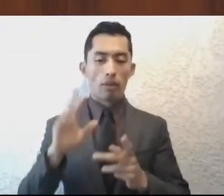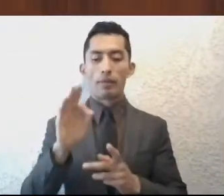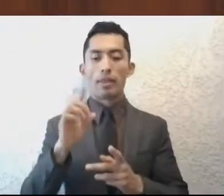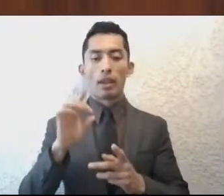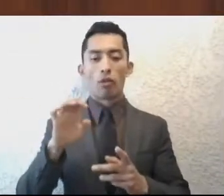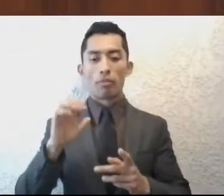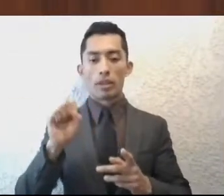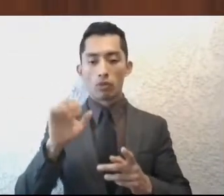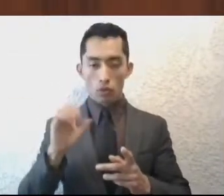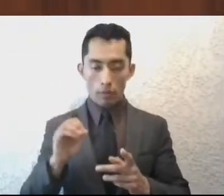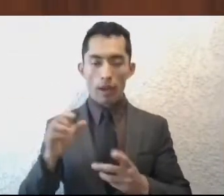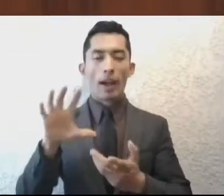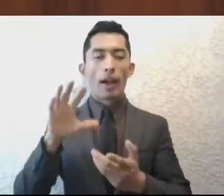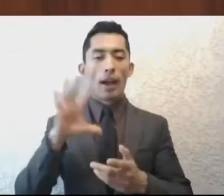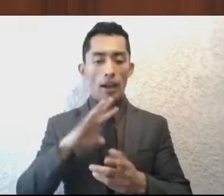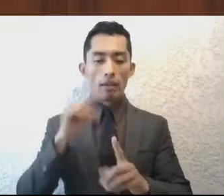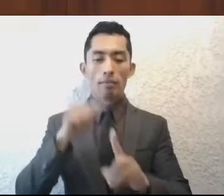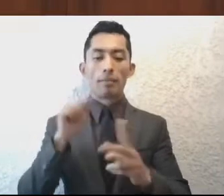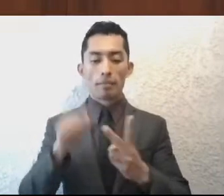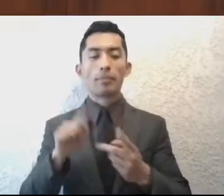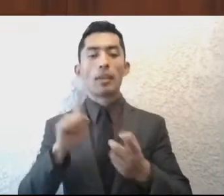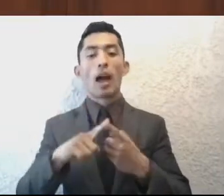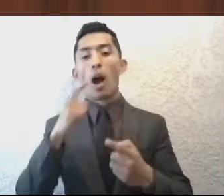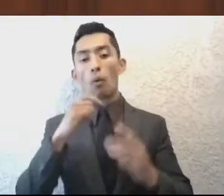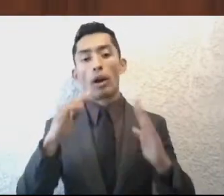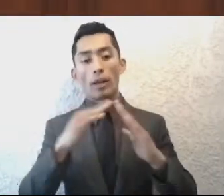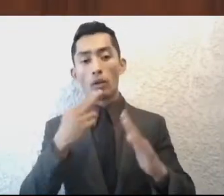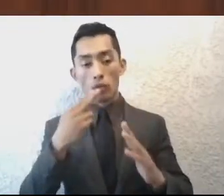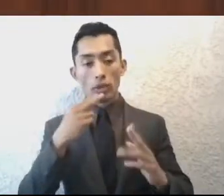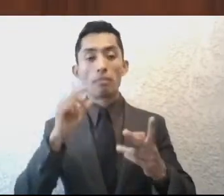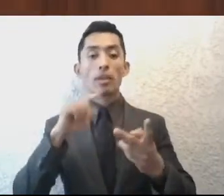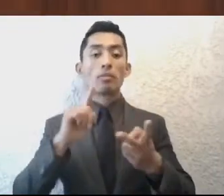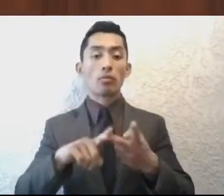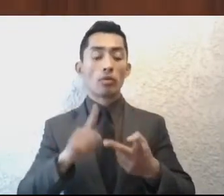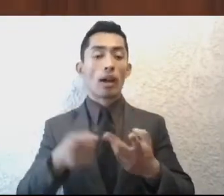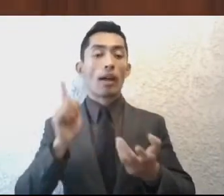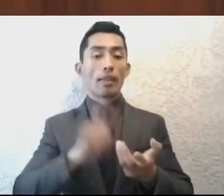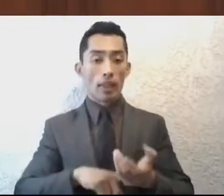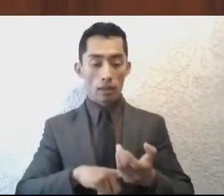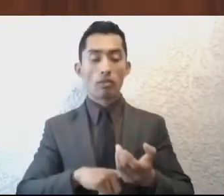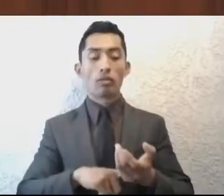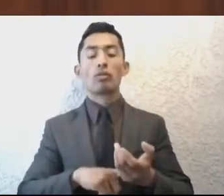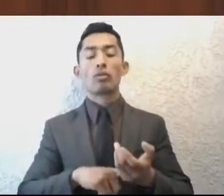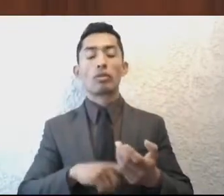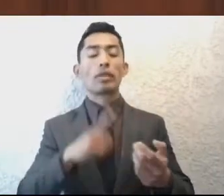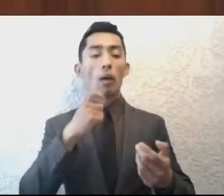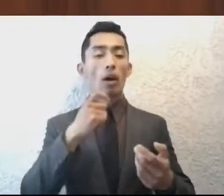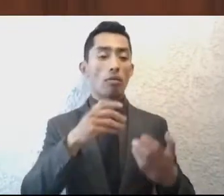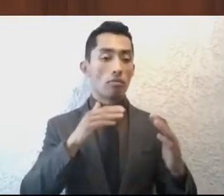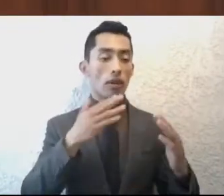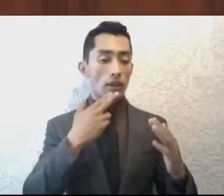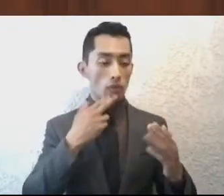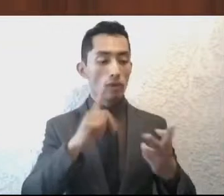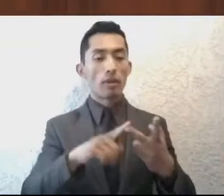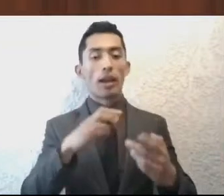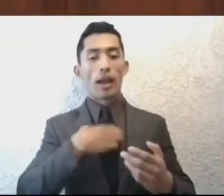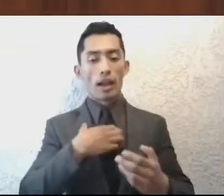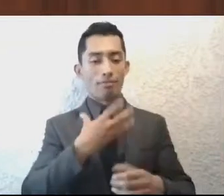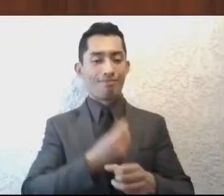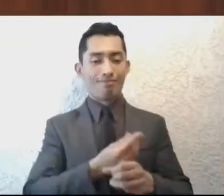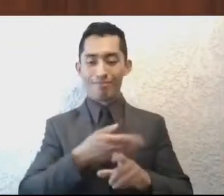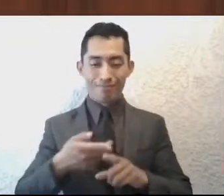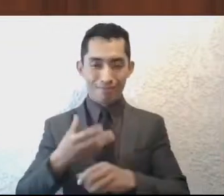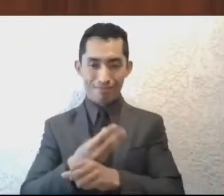con dos objetivos principales, agua potable y saneamiento, que es agua potable y drenaje, que es el objeto principal del propio